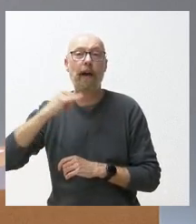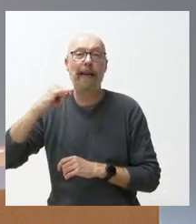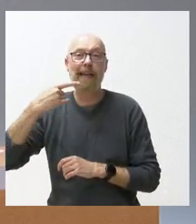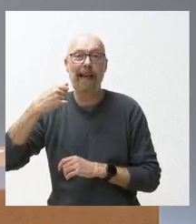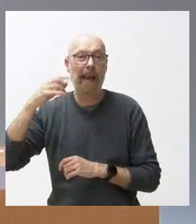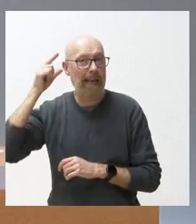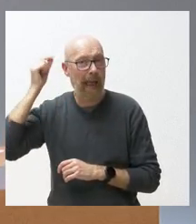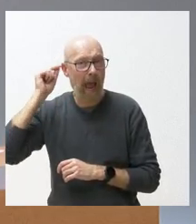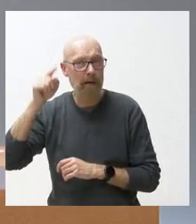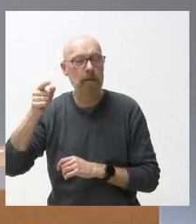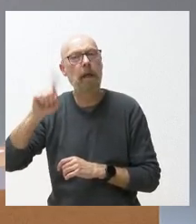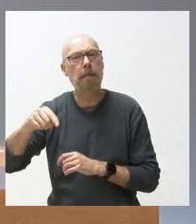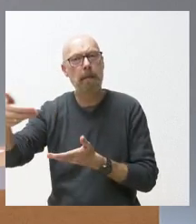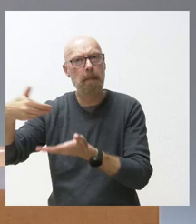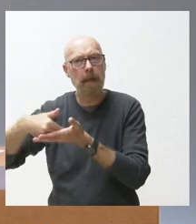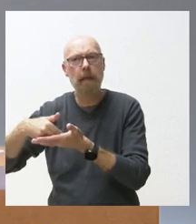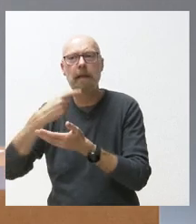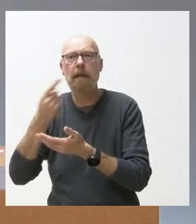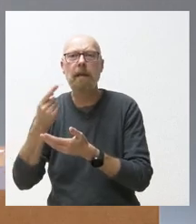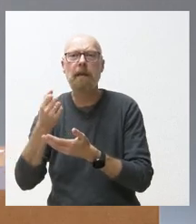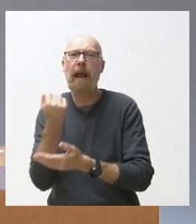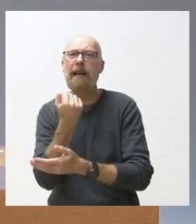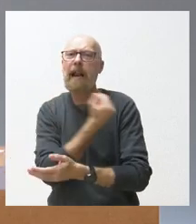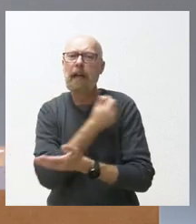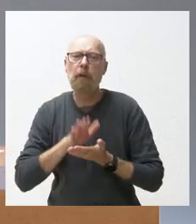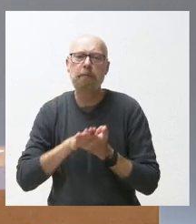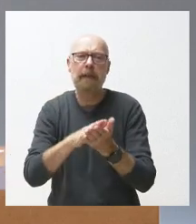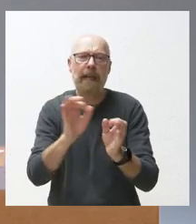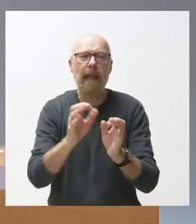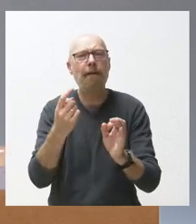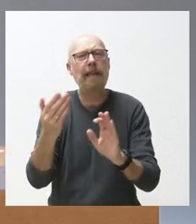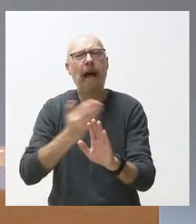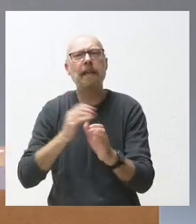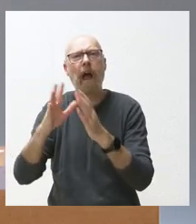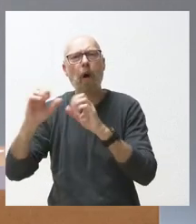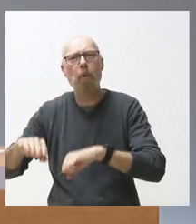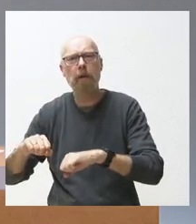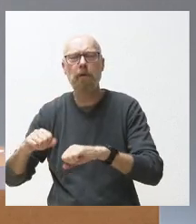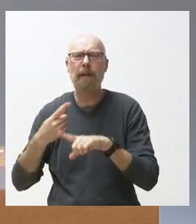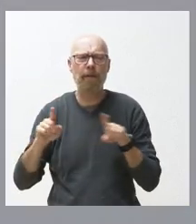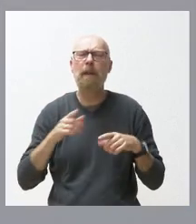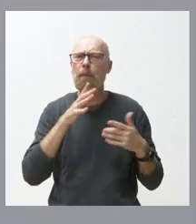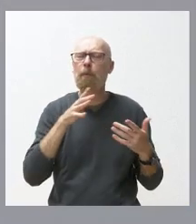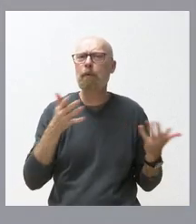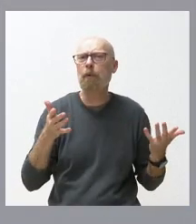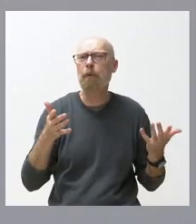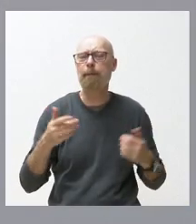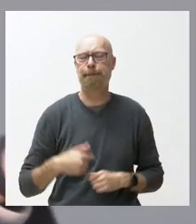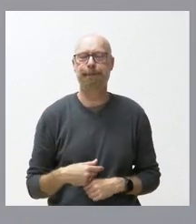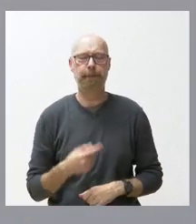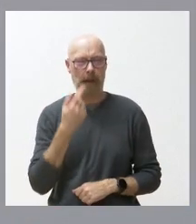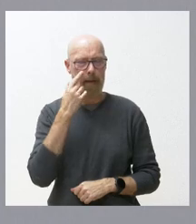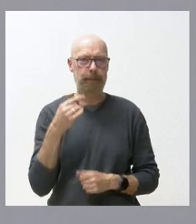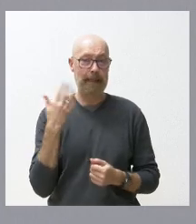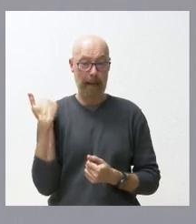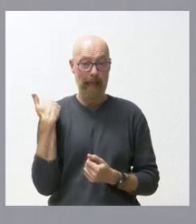¿por qué no van a registrarlo si no hay un acuerdo previo? Sí pues lo que ocurrió ayer es reflejo del trabajo de